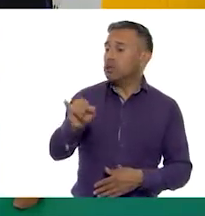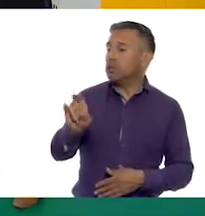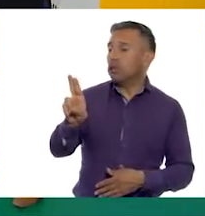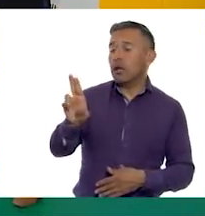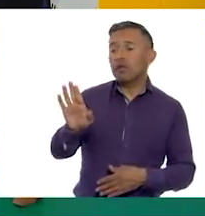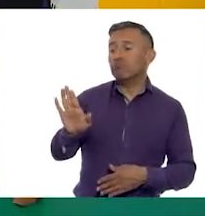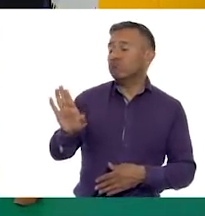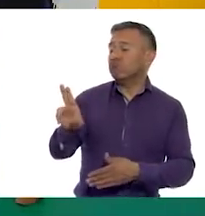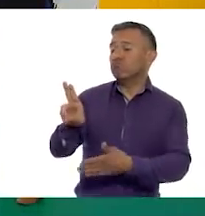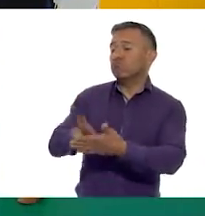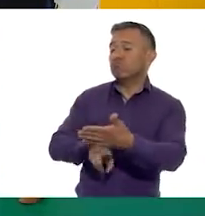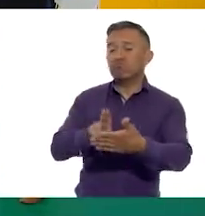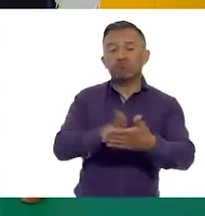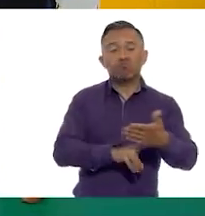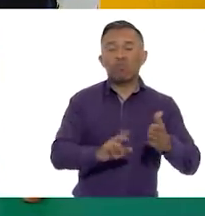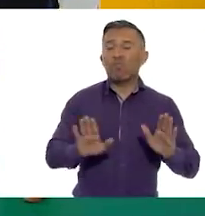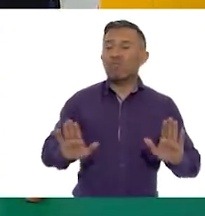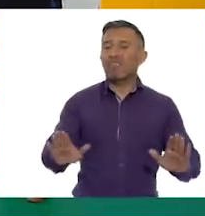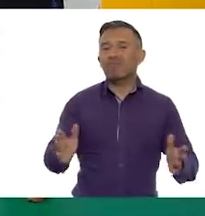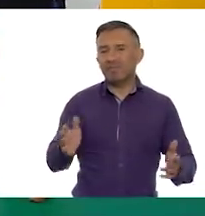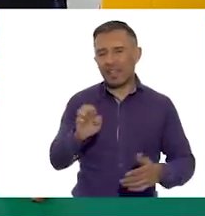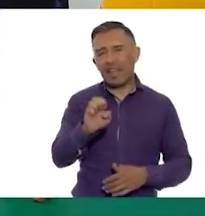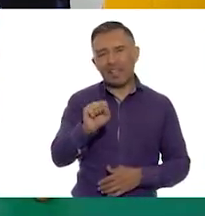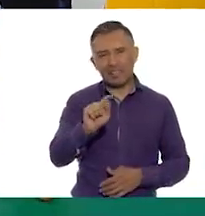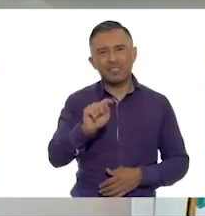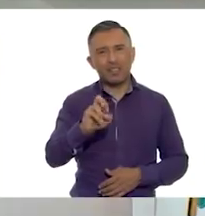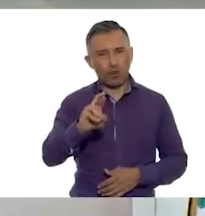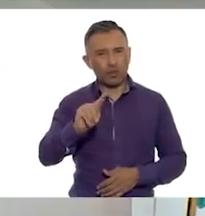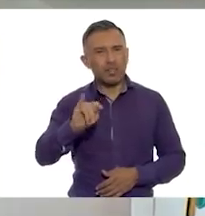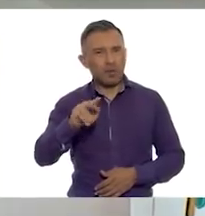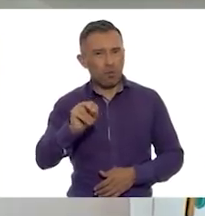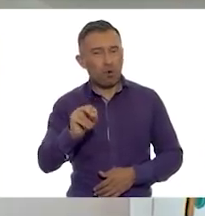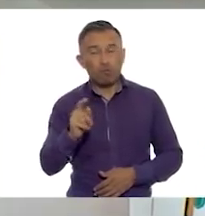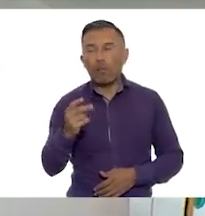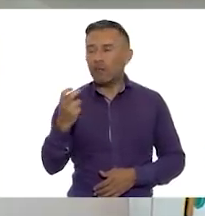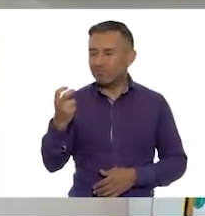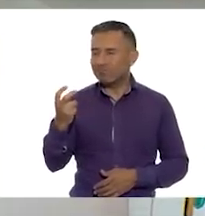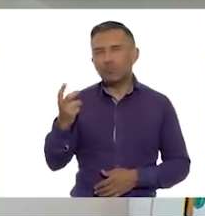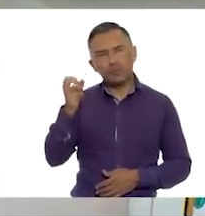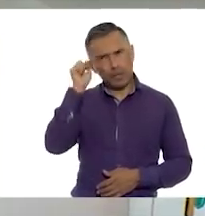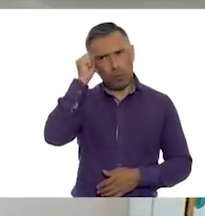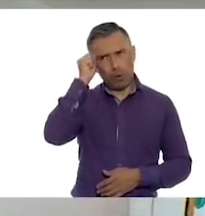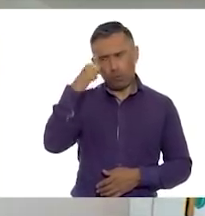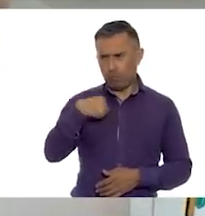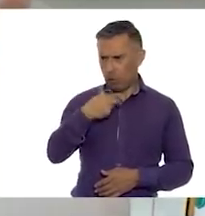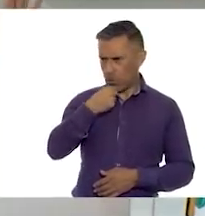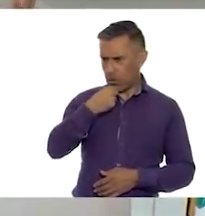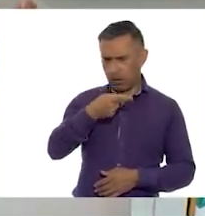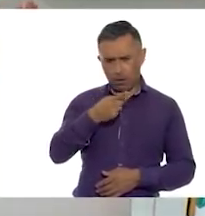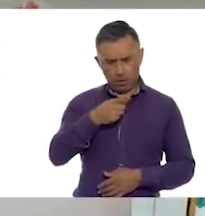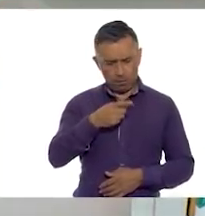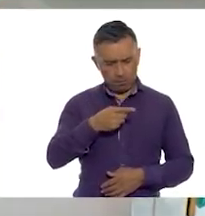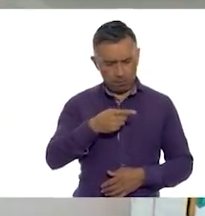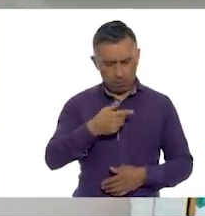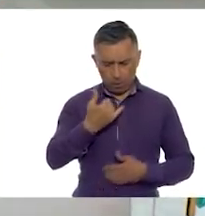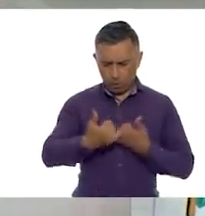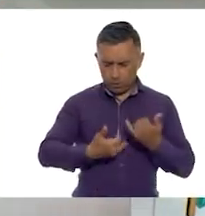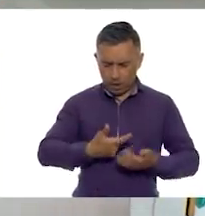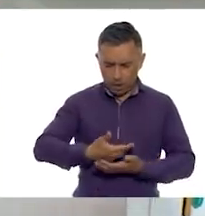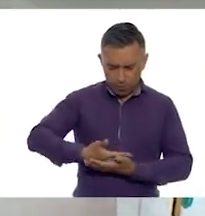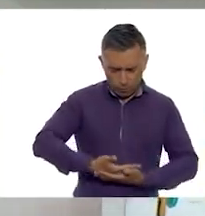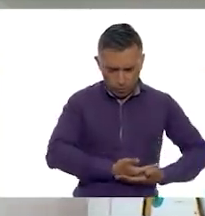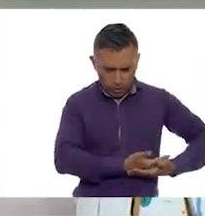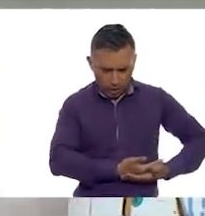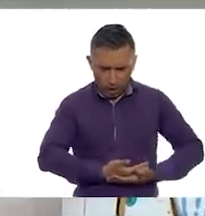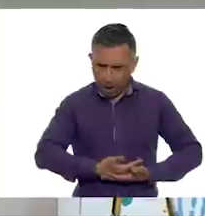Ay, sí, ya sé, maestra. Y cada niña o niño debe de jugar a lo que le guste. Una